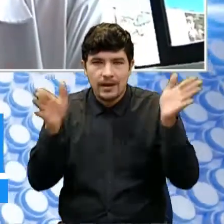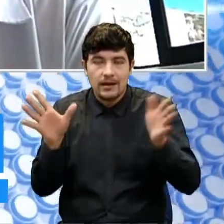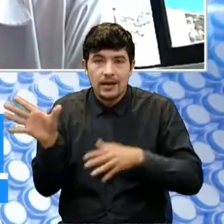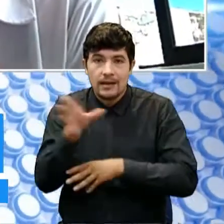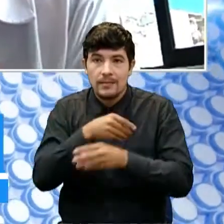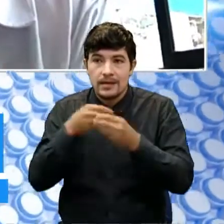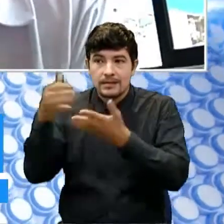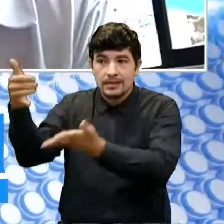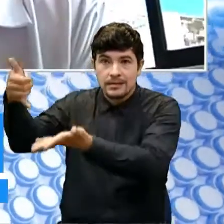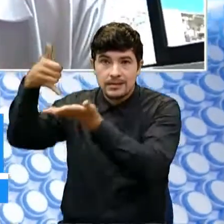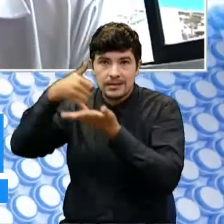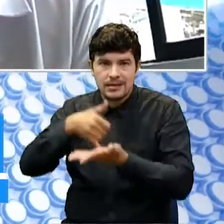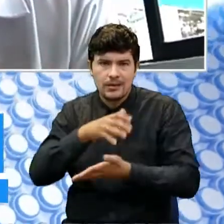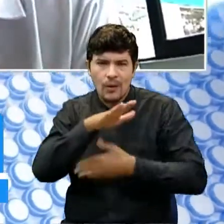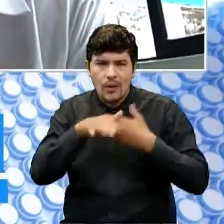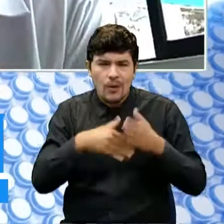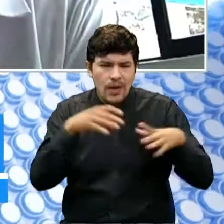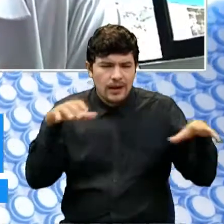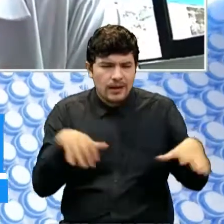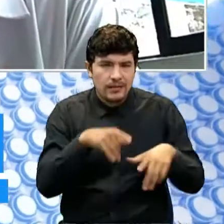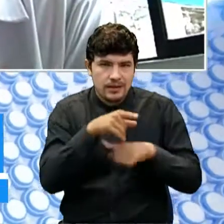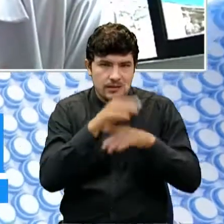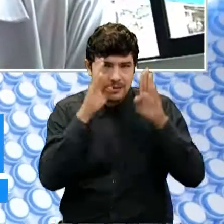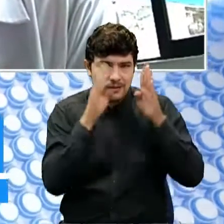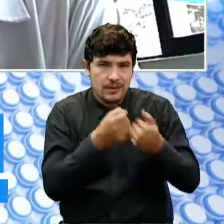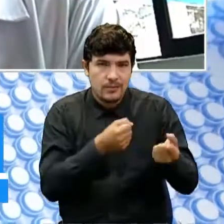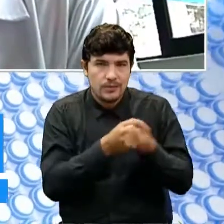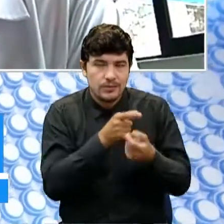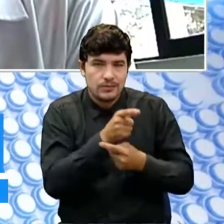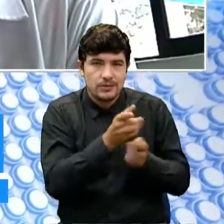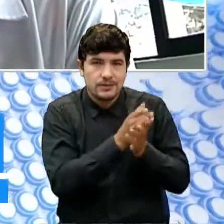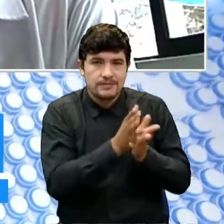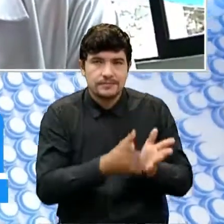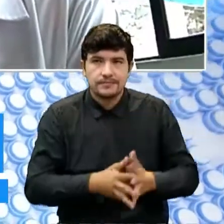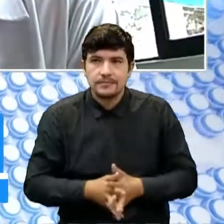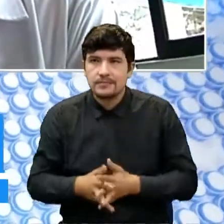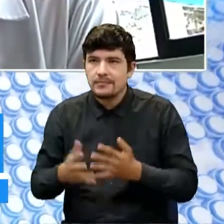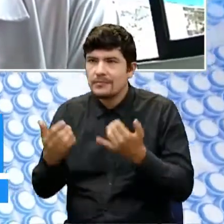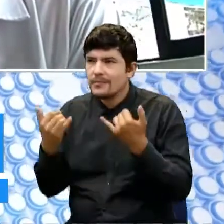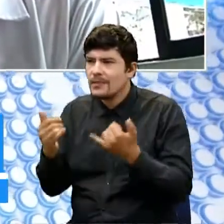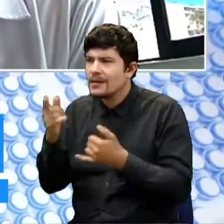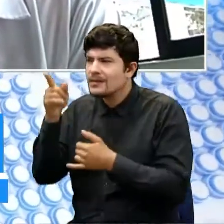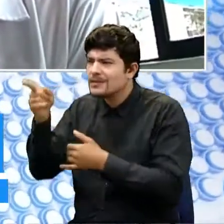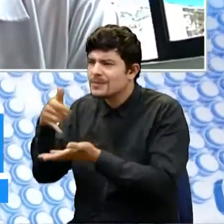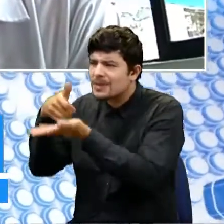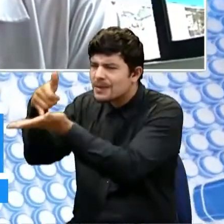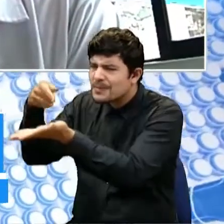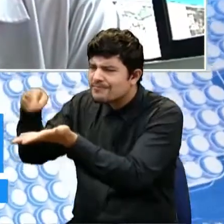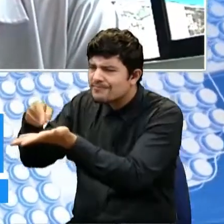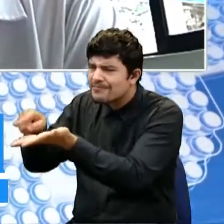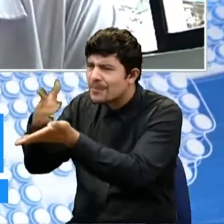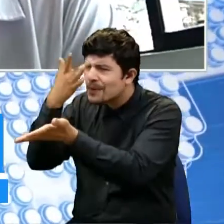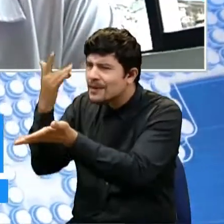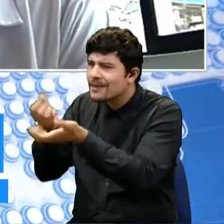toda la actividad que hicimos nosotros en pandemia. ¿Qué están resaltando ellos allí en este premio?